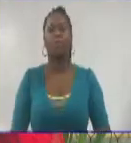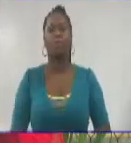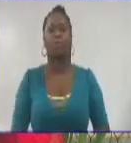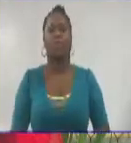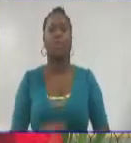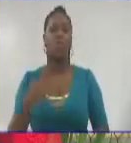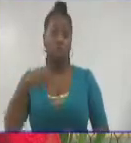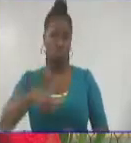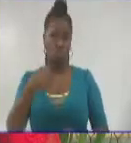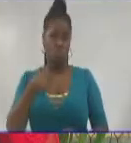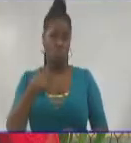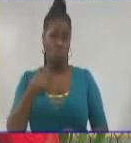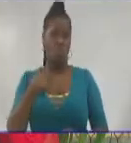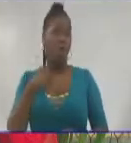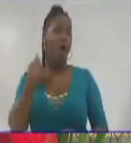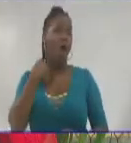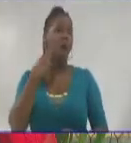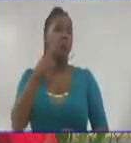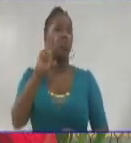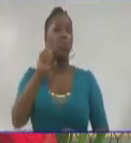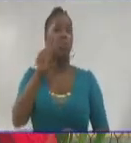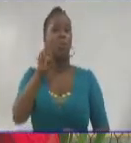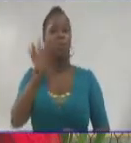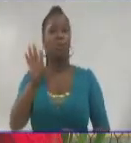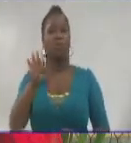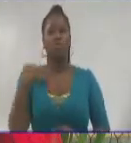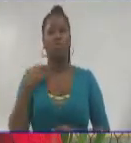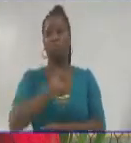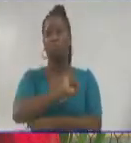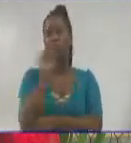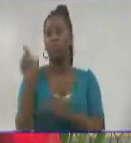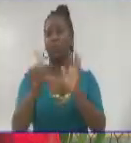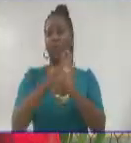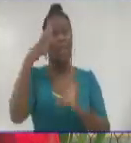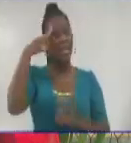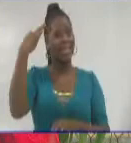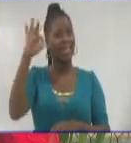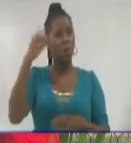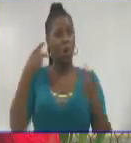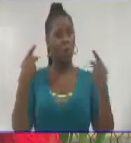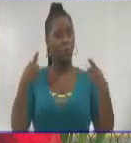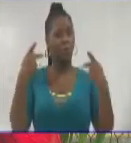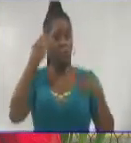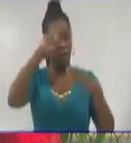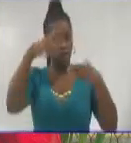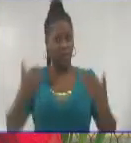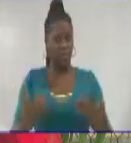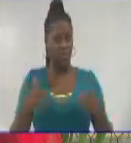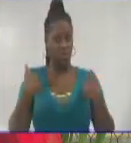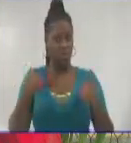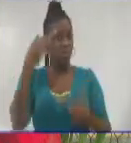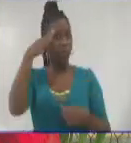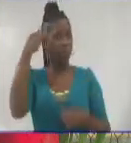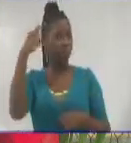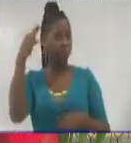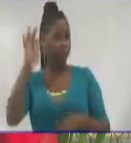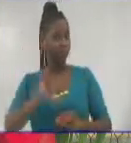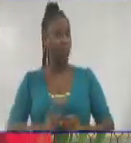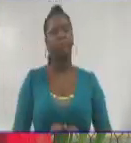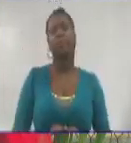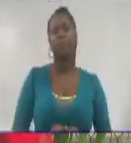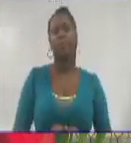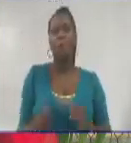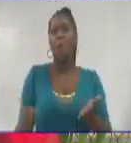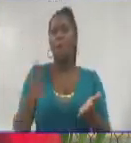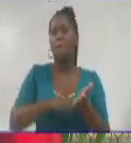salgo licenciada de Psicología en la Salud de la Facultad de Ciencias Médicas de la provincia de Guantánamo y me incorporo al